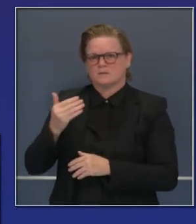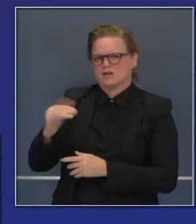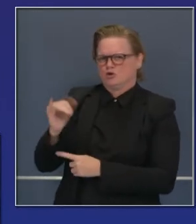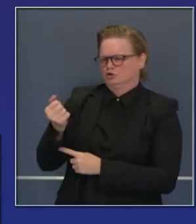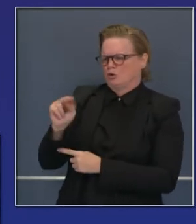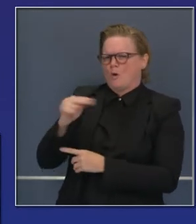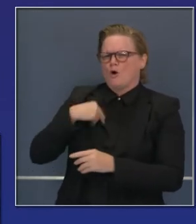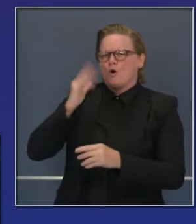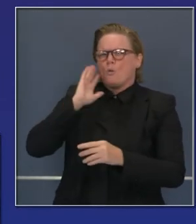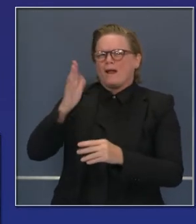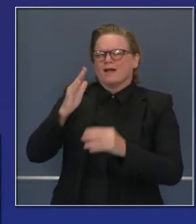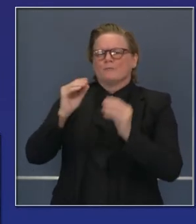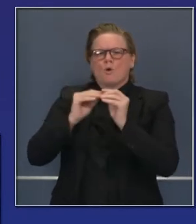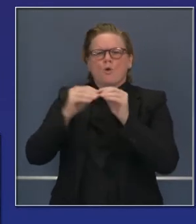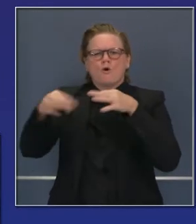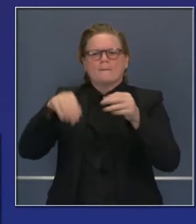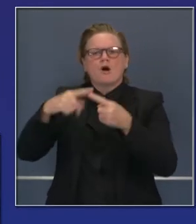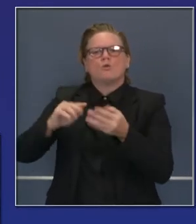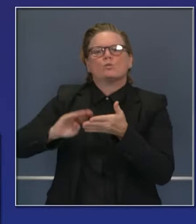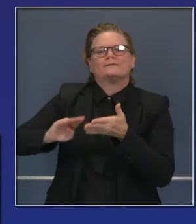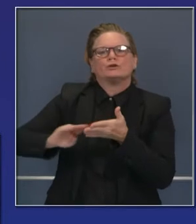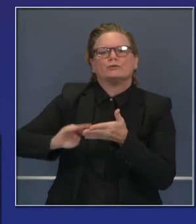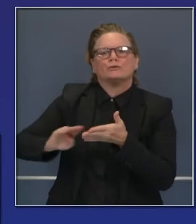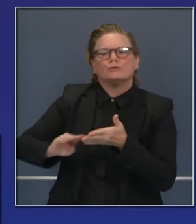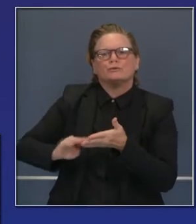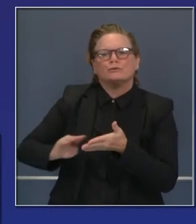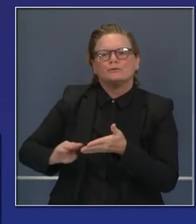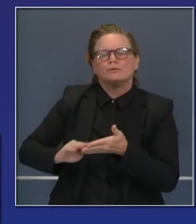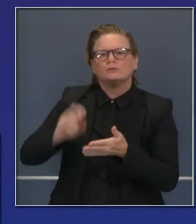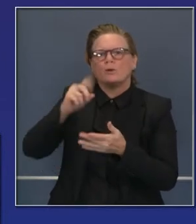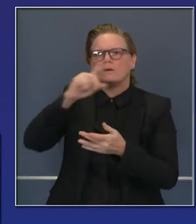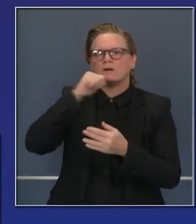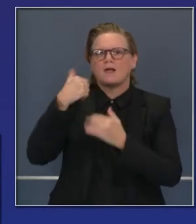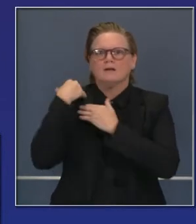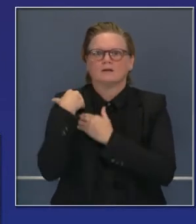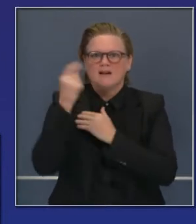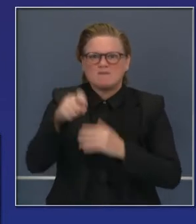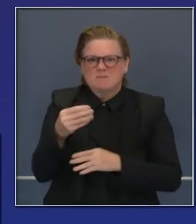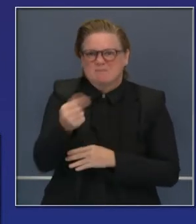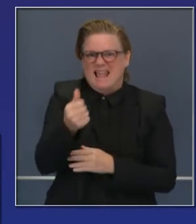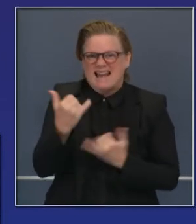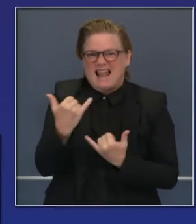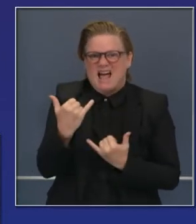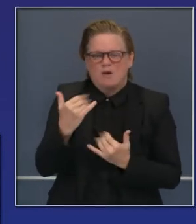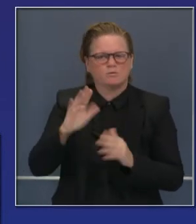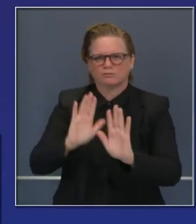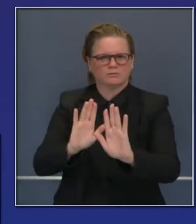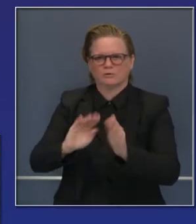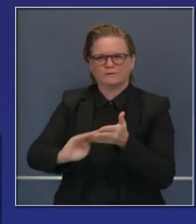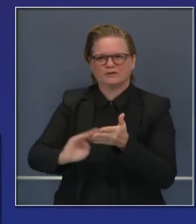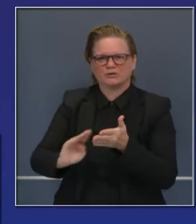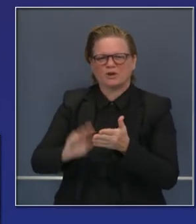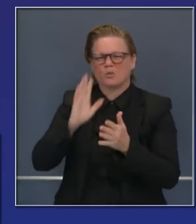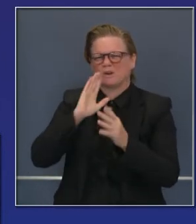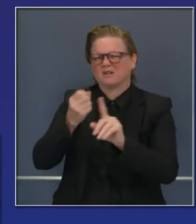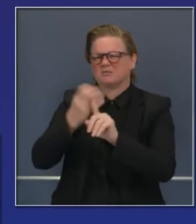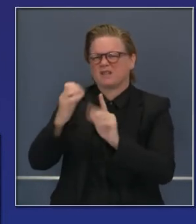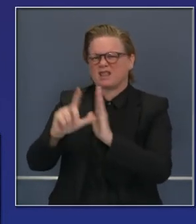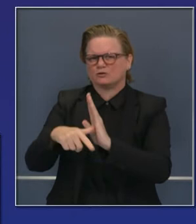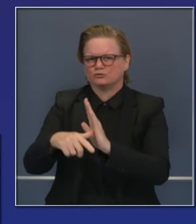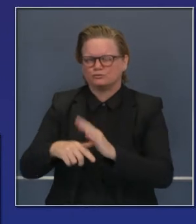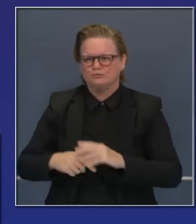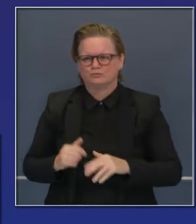para industrias impactadas desproporcionadamente por esta pandemia. Muchas geniales ideas han nacido